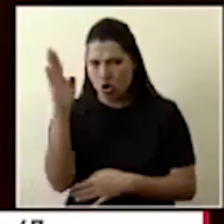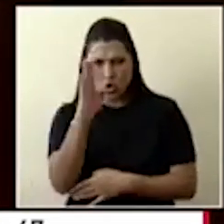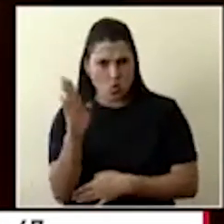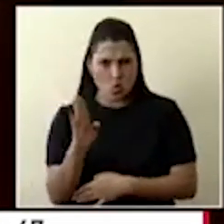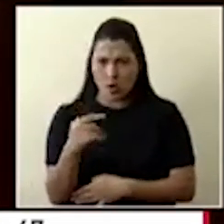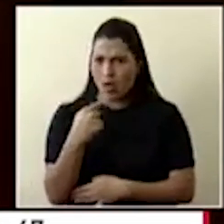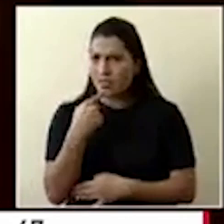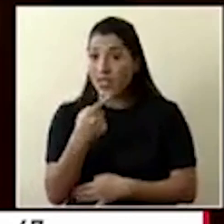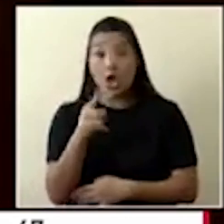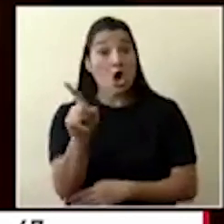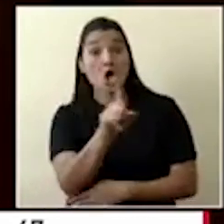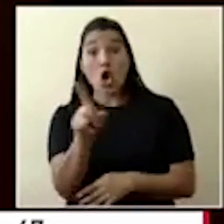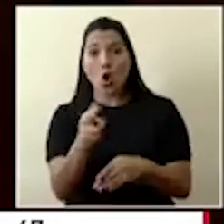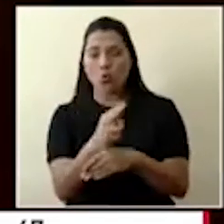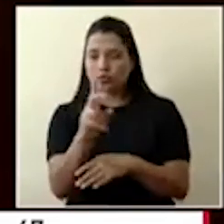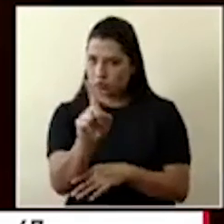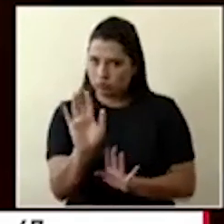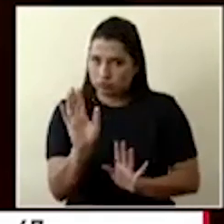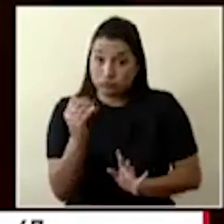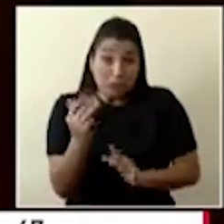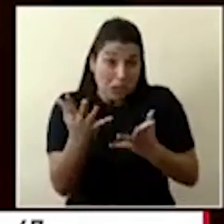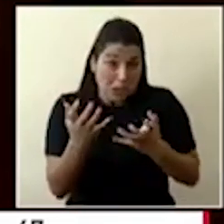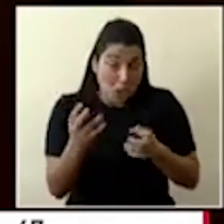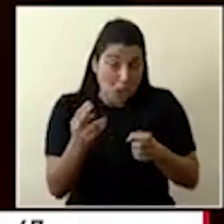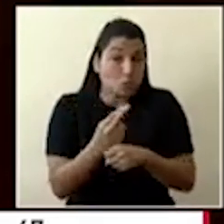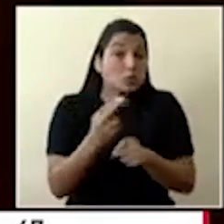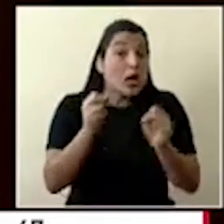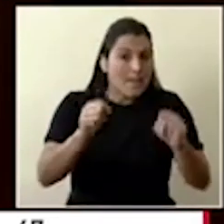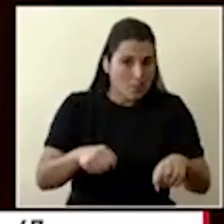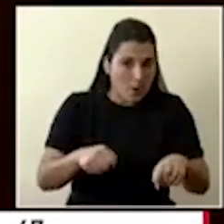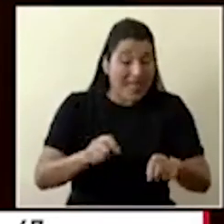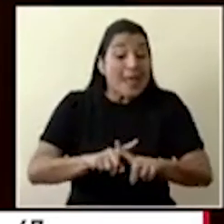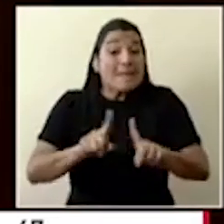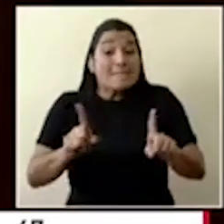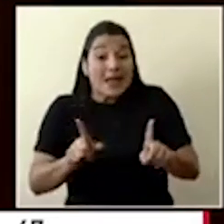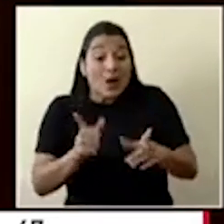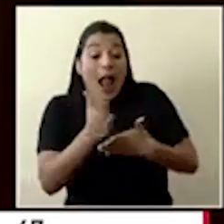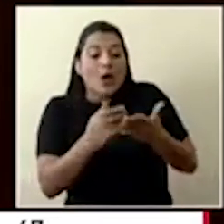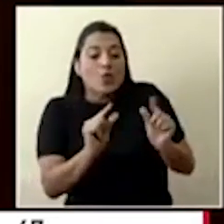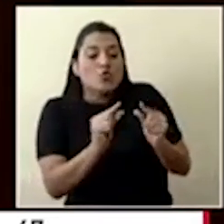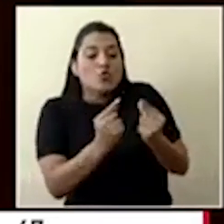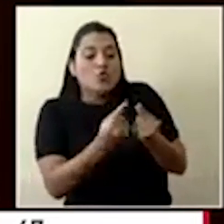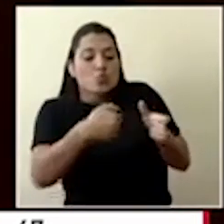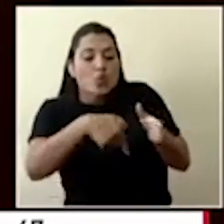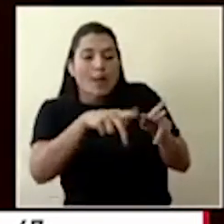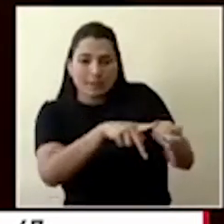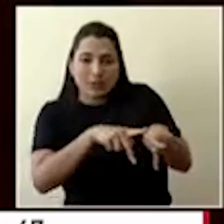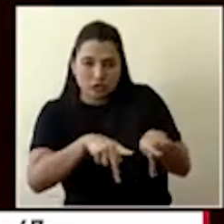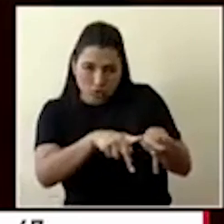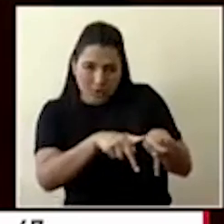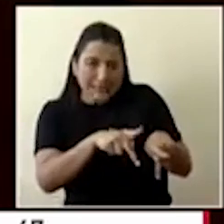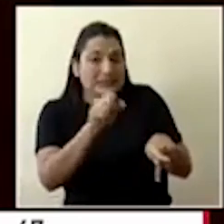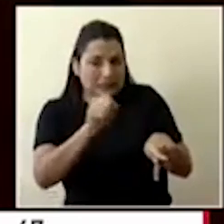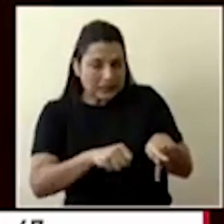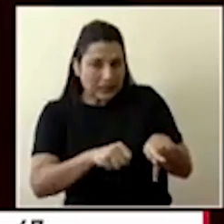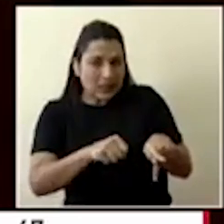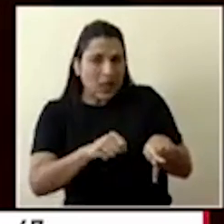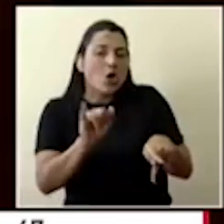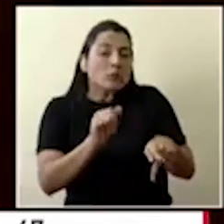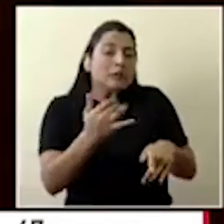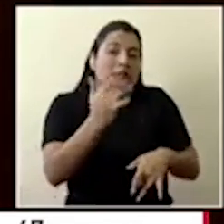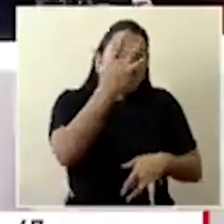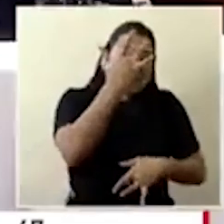la población que quiera usarla, pero que sí hay casos mucho más específicos, mucho más recomendados, que hemos hecho el llamado a que se usen.